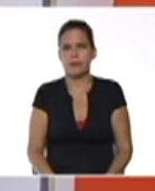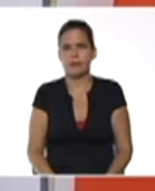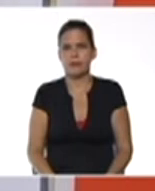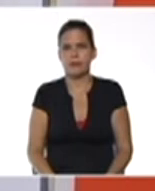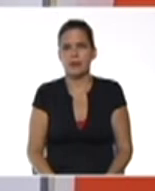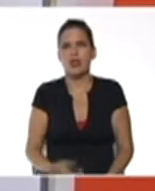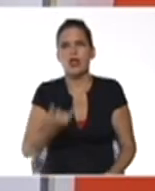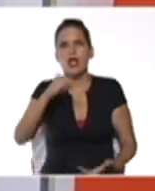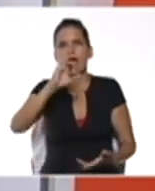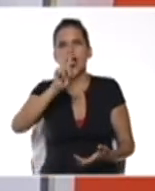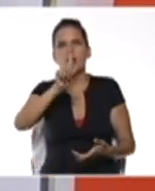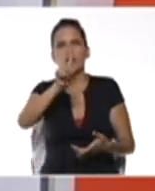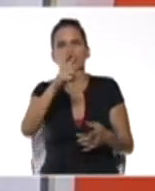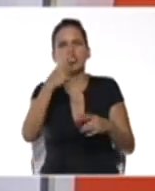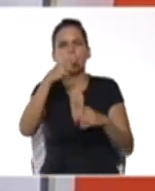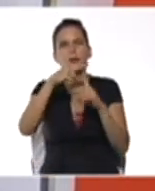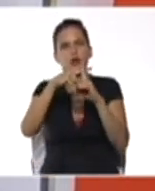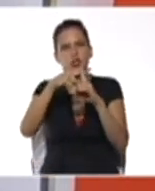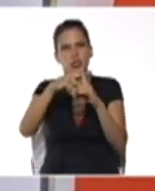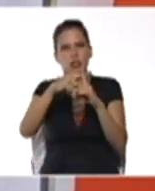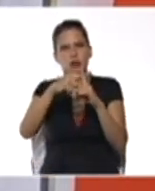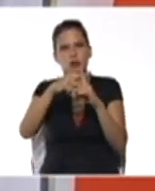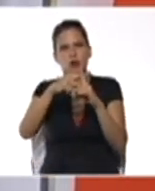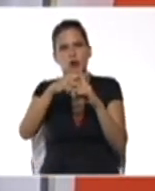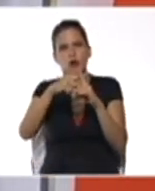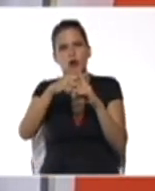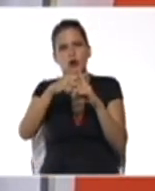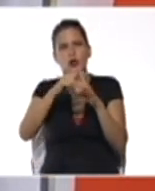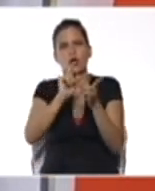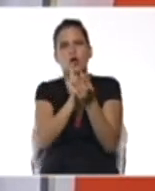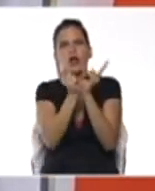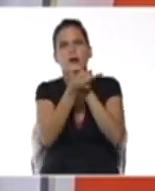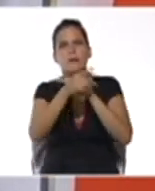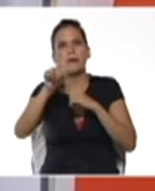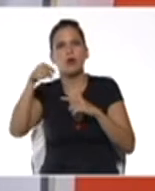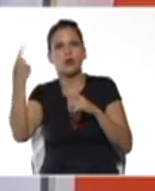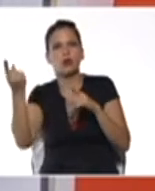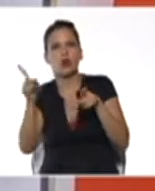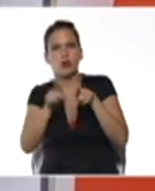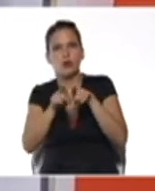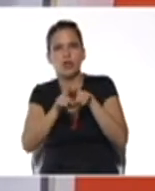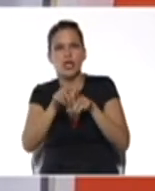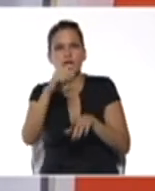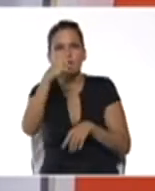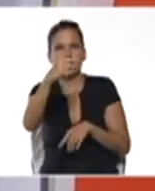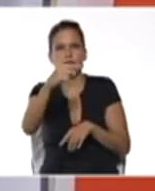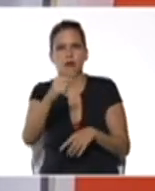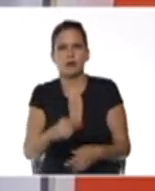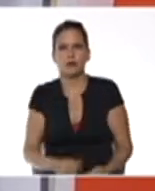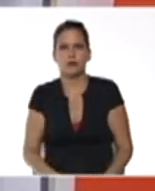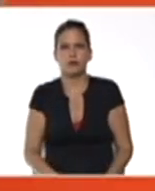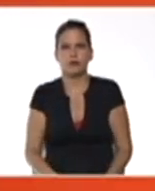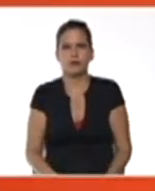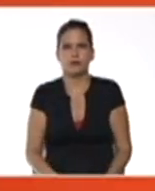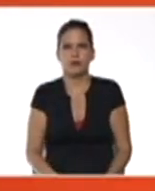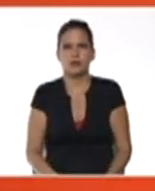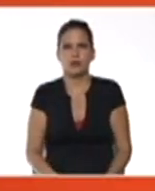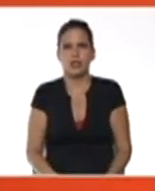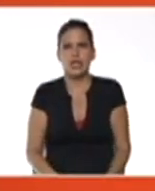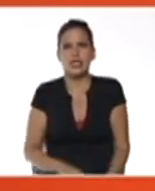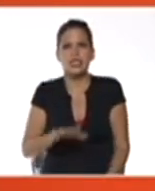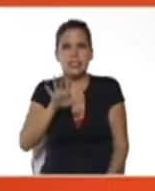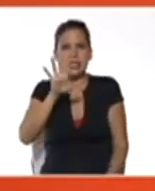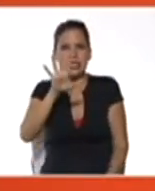Aquí, el 1 que está positivo, lo pasamos al otro miembro negativo, que daría 5 menos 1,